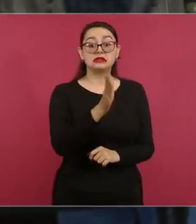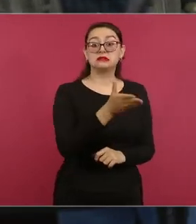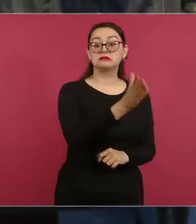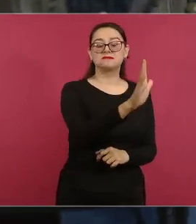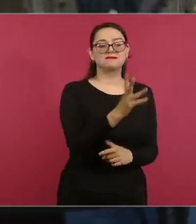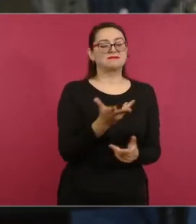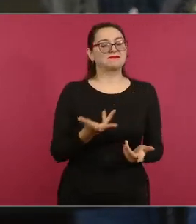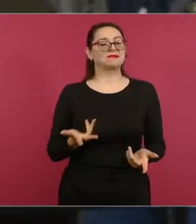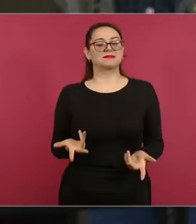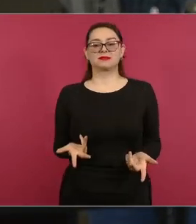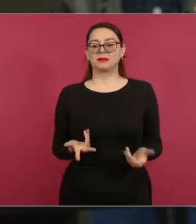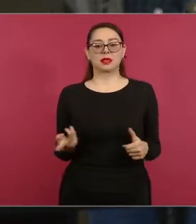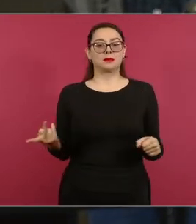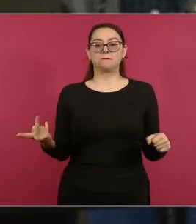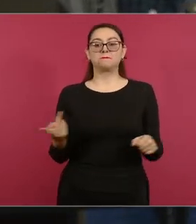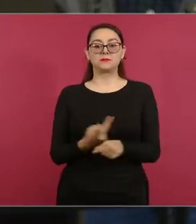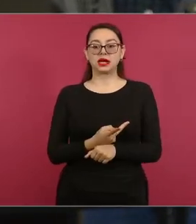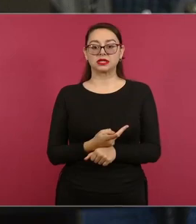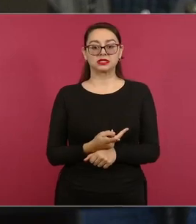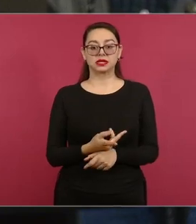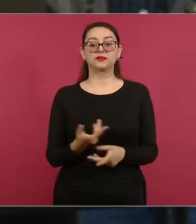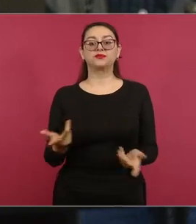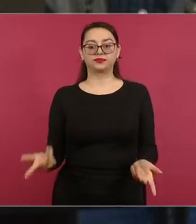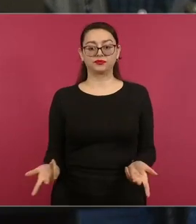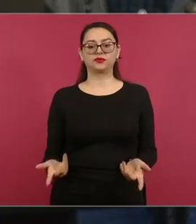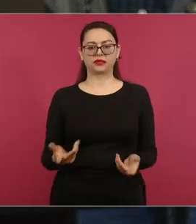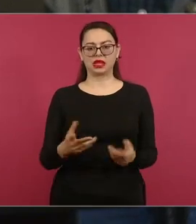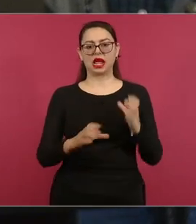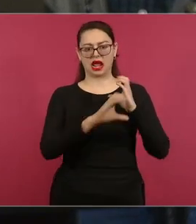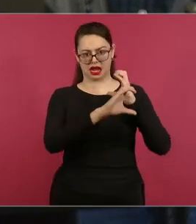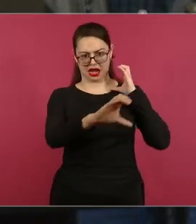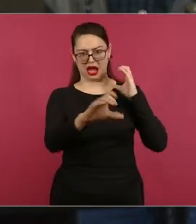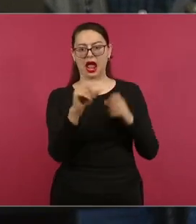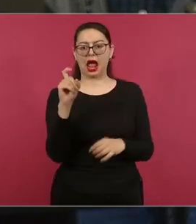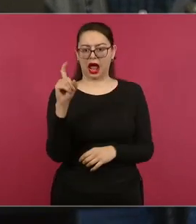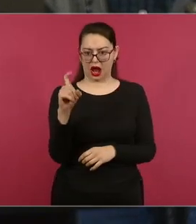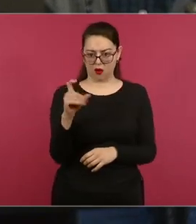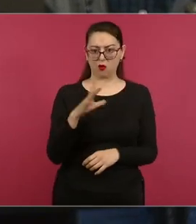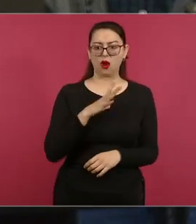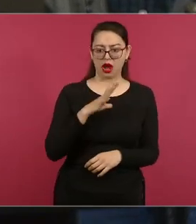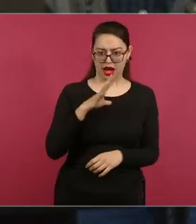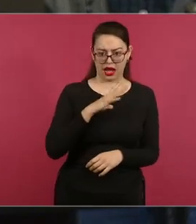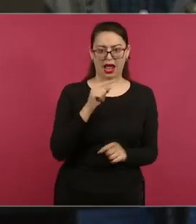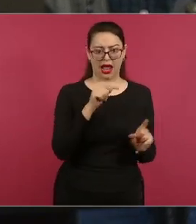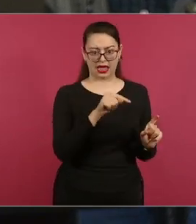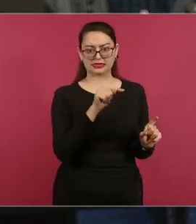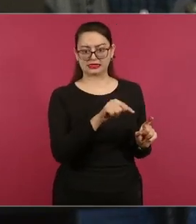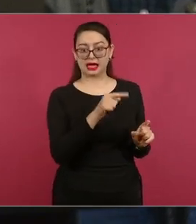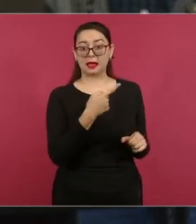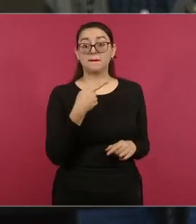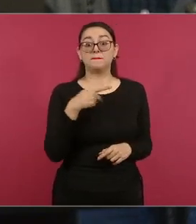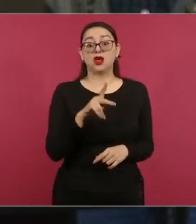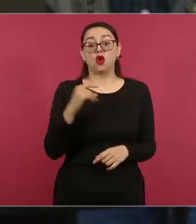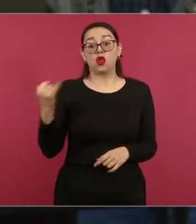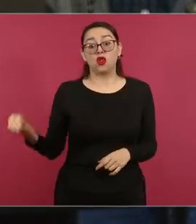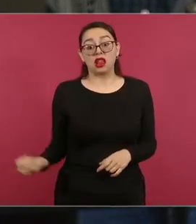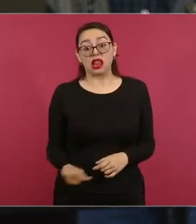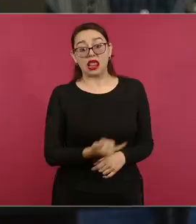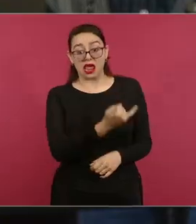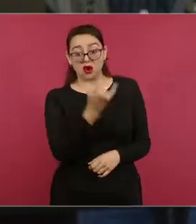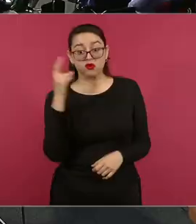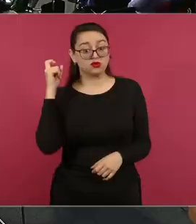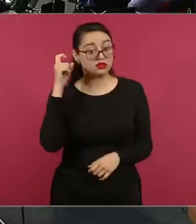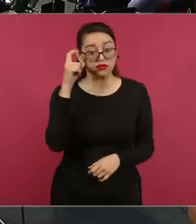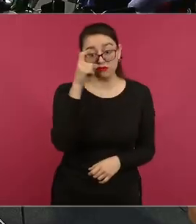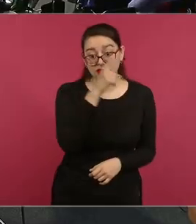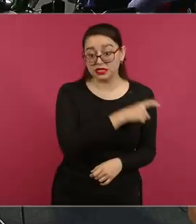estas pipas que está teniendo el ejército están en unos lugares donde les